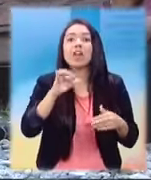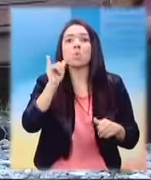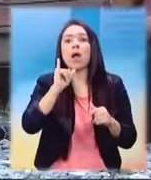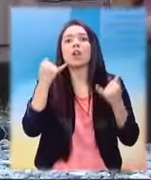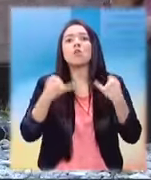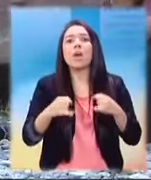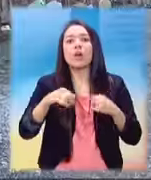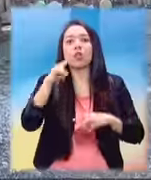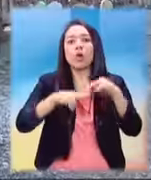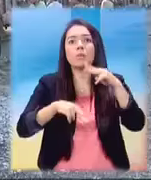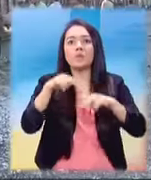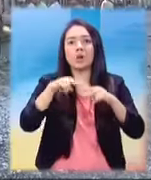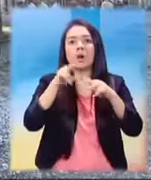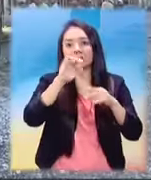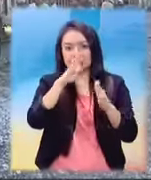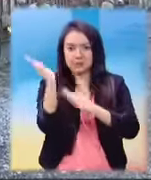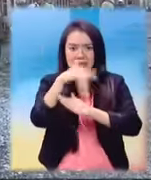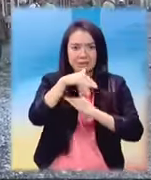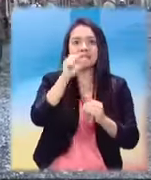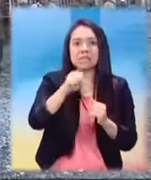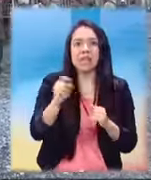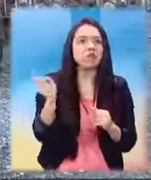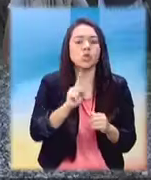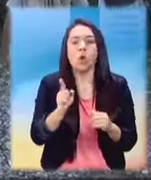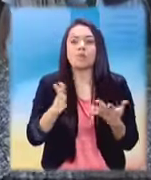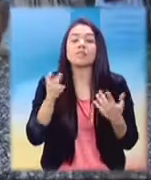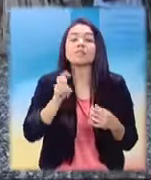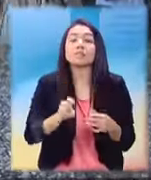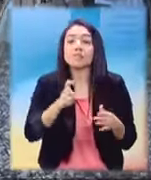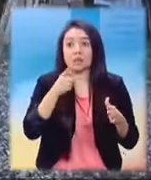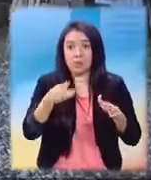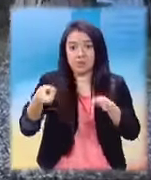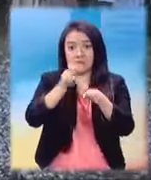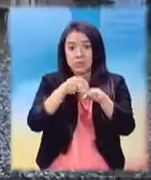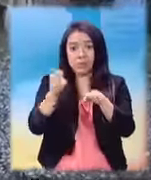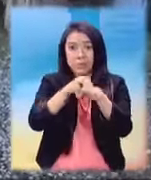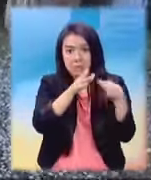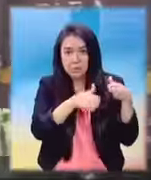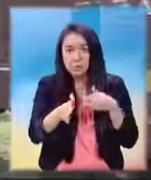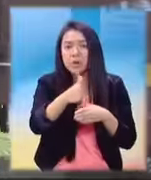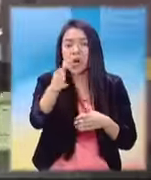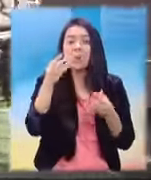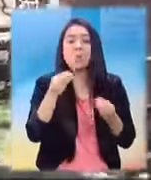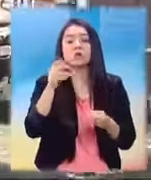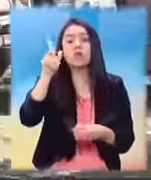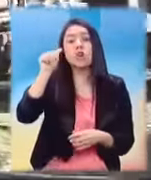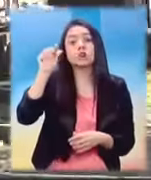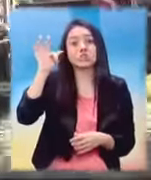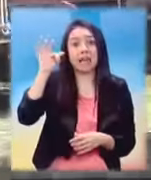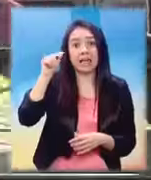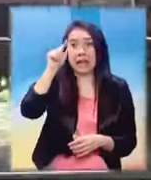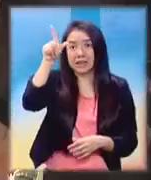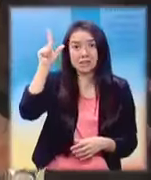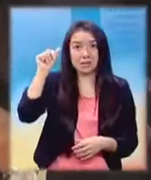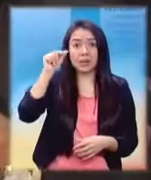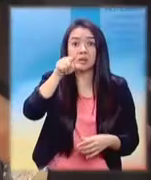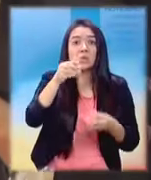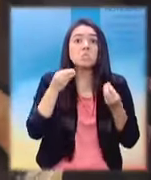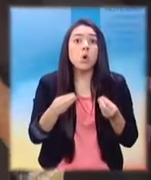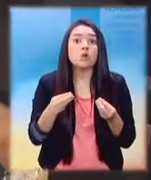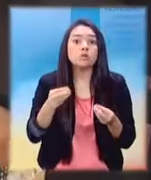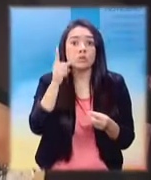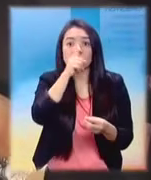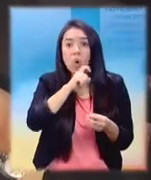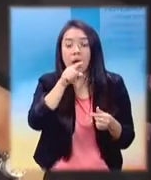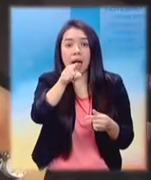otros estados es la aprobación de licencias de conducir a migrantes como se tiene en Los Ángeles. Una de las posibles soluciones para